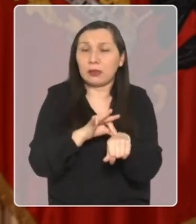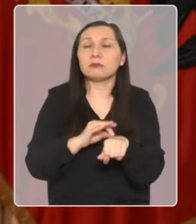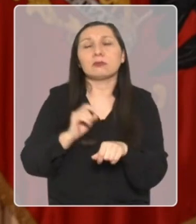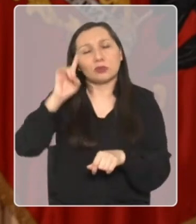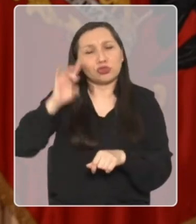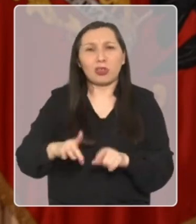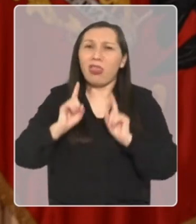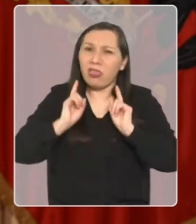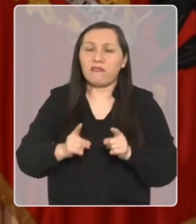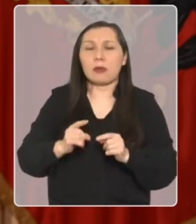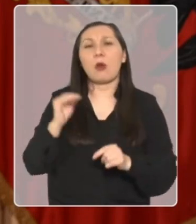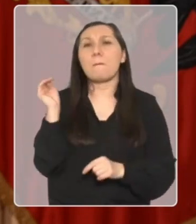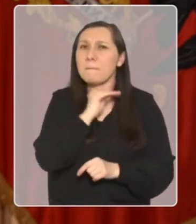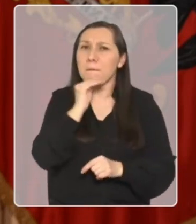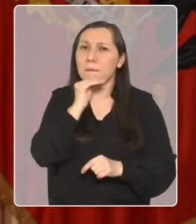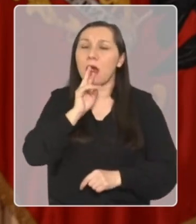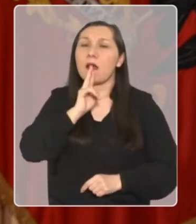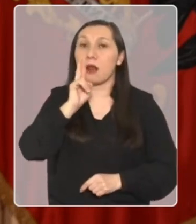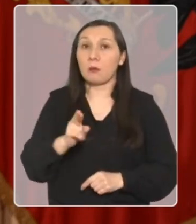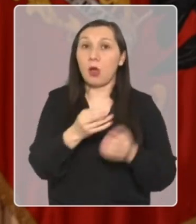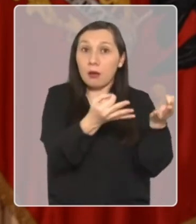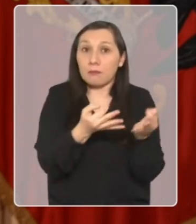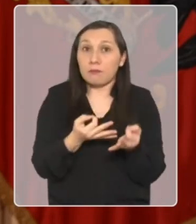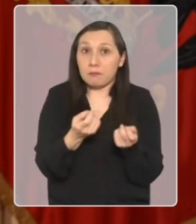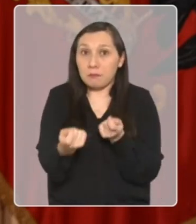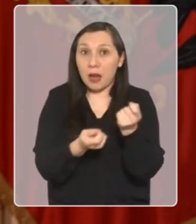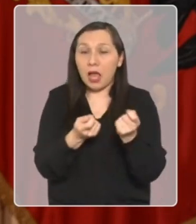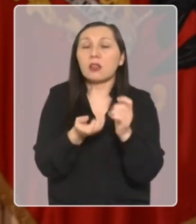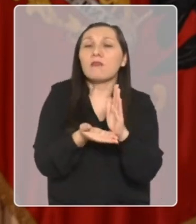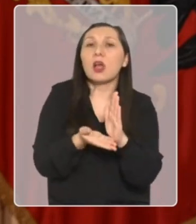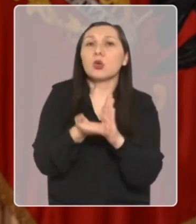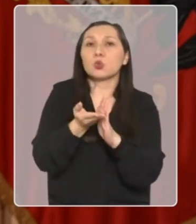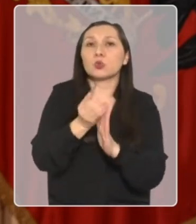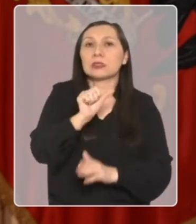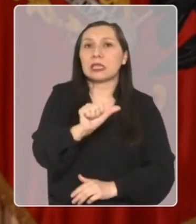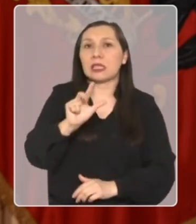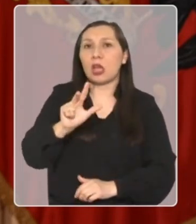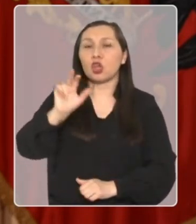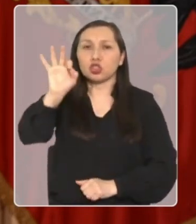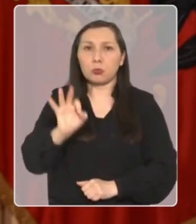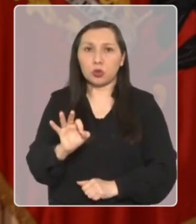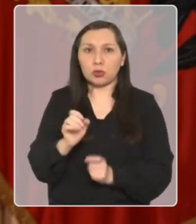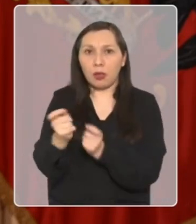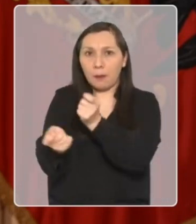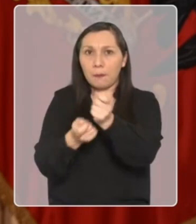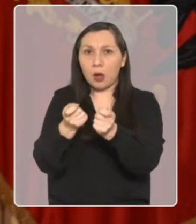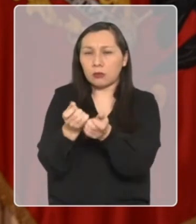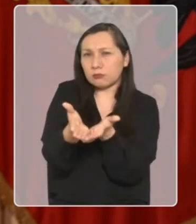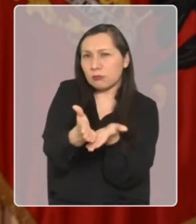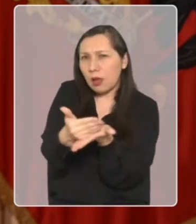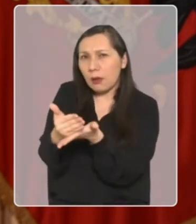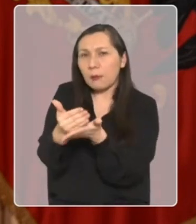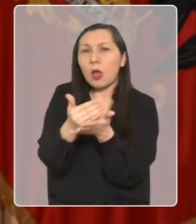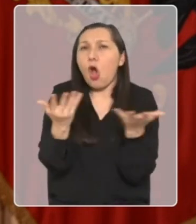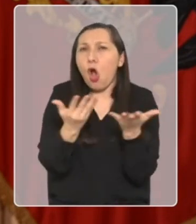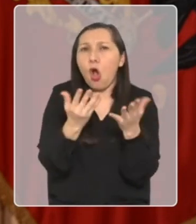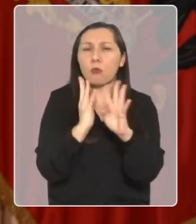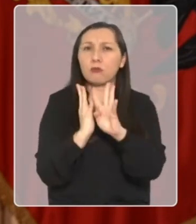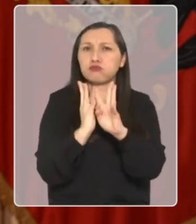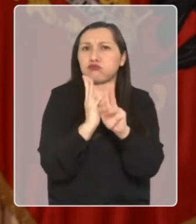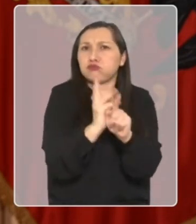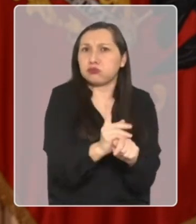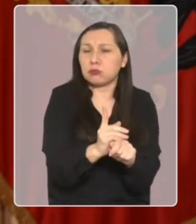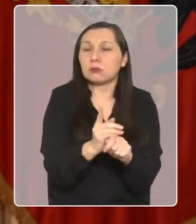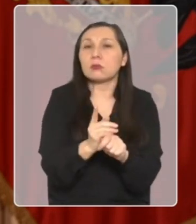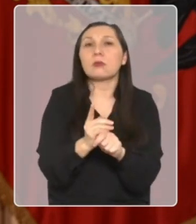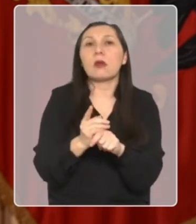sé que debemos acelerar la respuesta. Con este presupuesto vamos a aumentar en un 68% los recursos de estrategia de lista